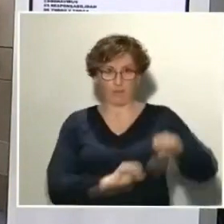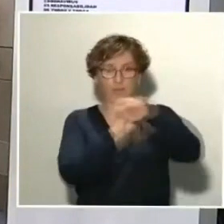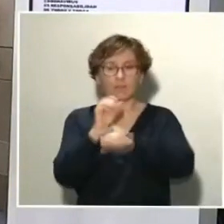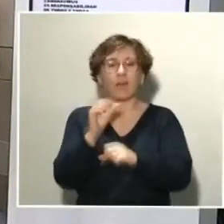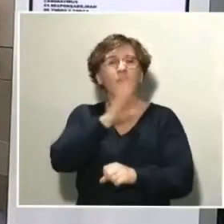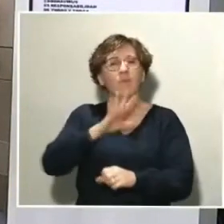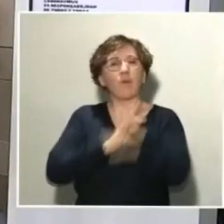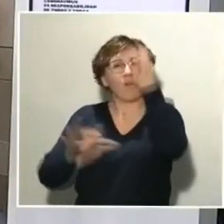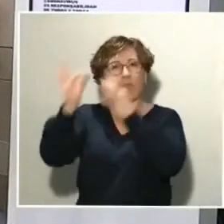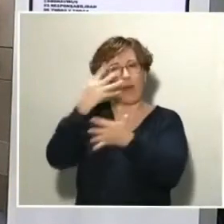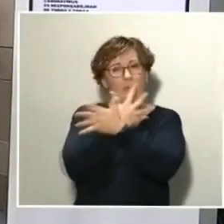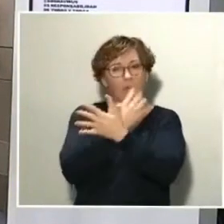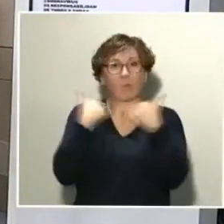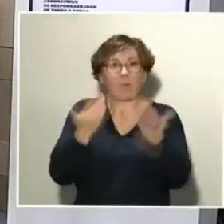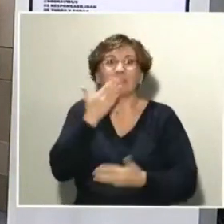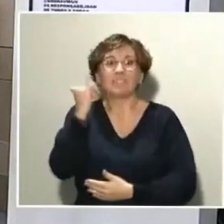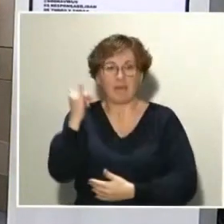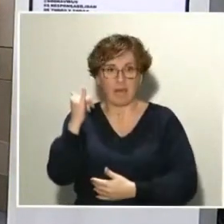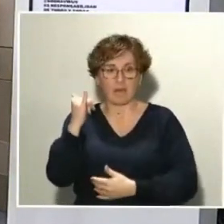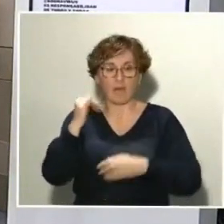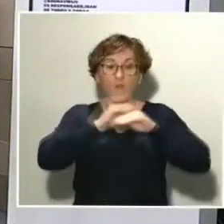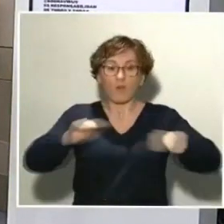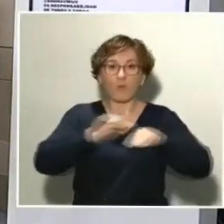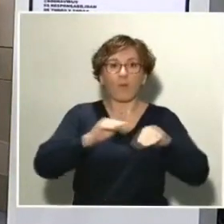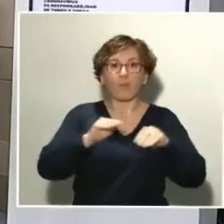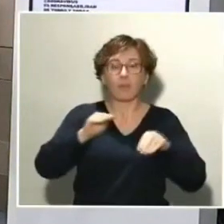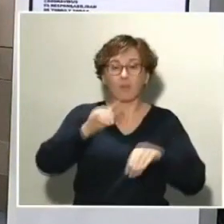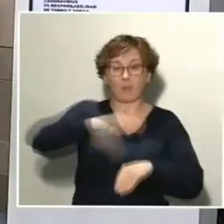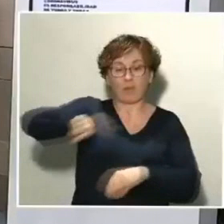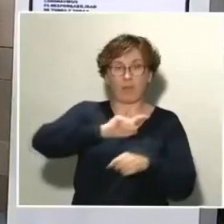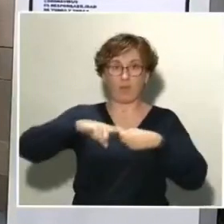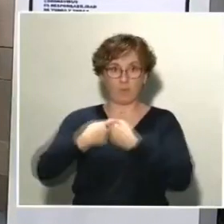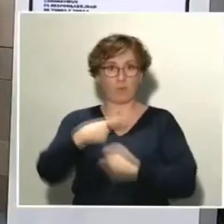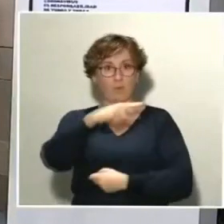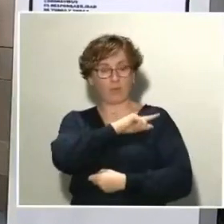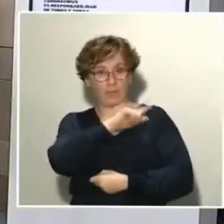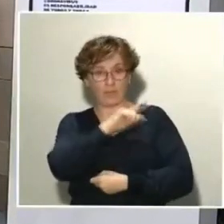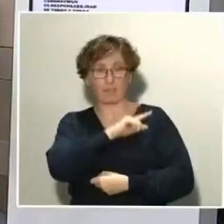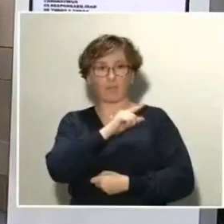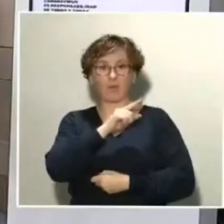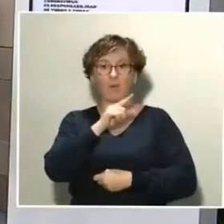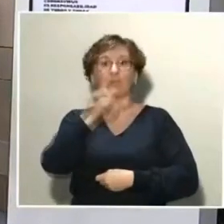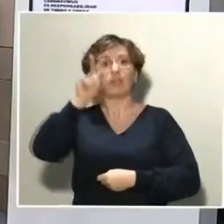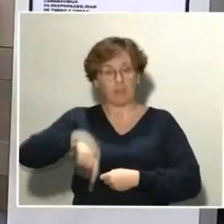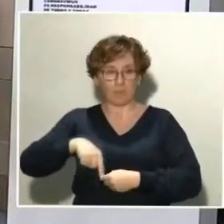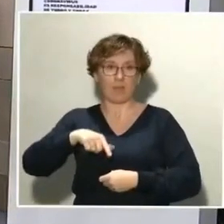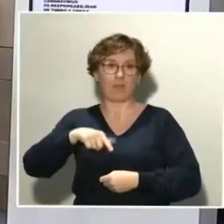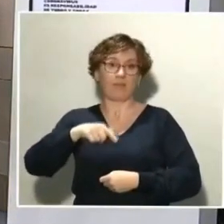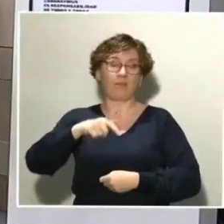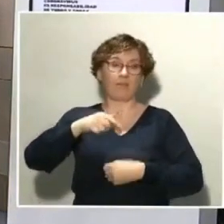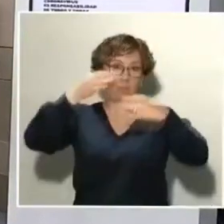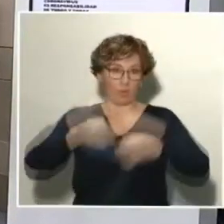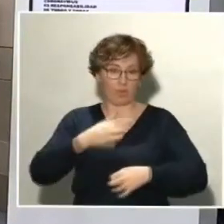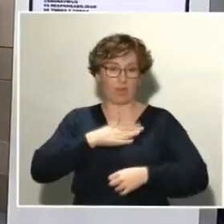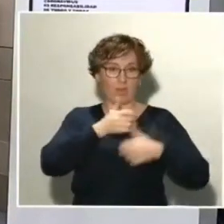sobre la formación que están recibiendo los miembros del Ejército y de las Fuerzas Armadas, también de los cuerpos de seguridad del Estado, para hacerse